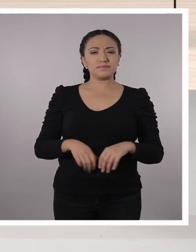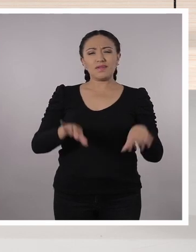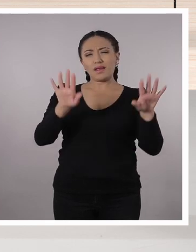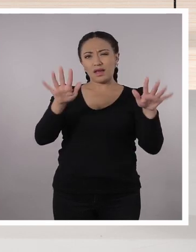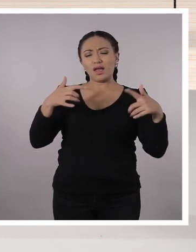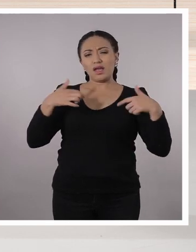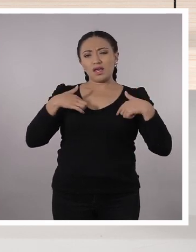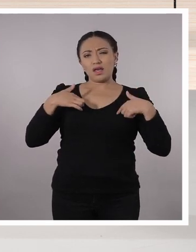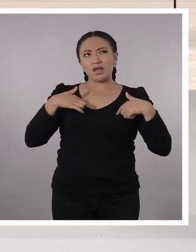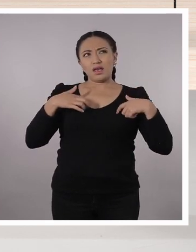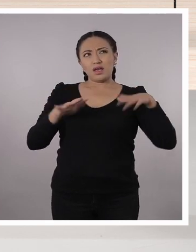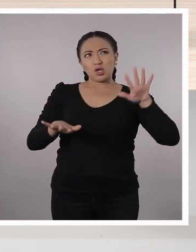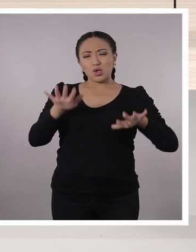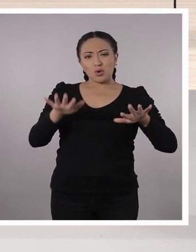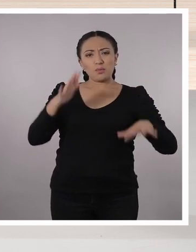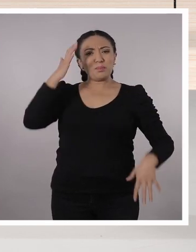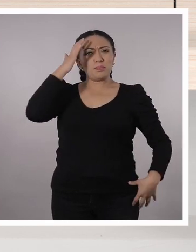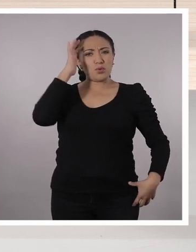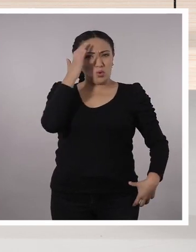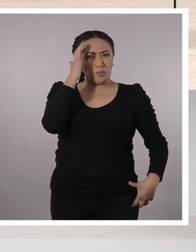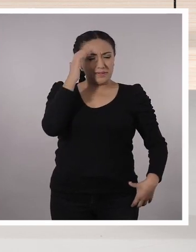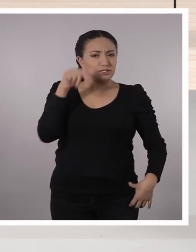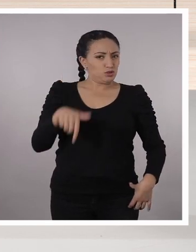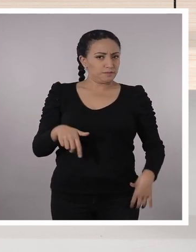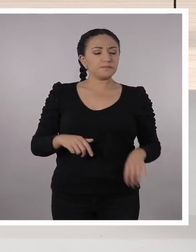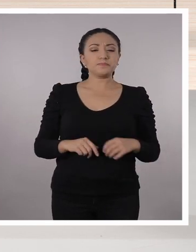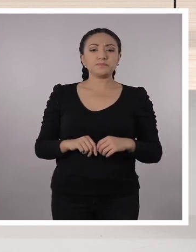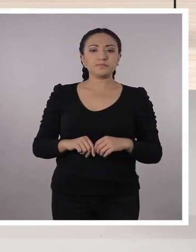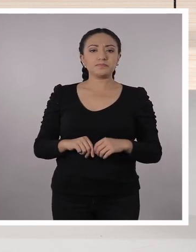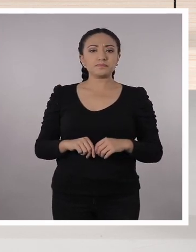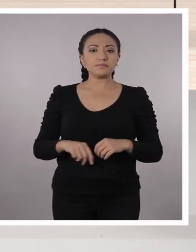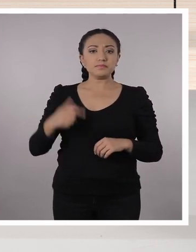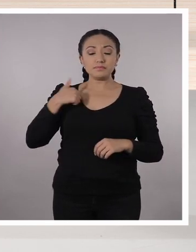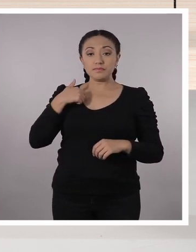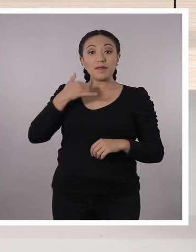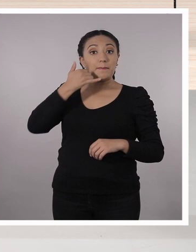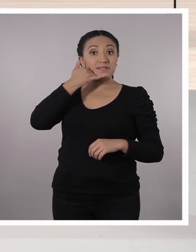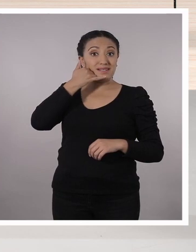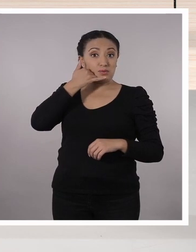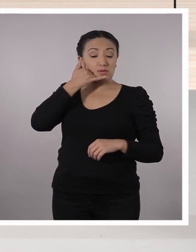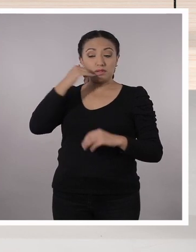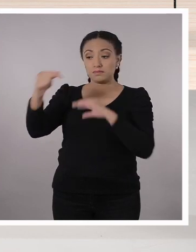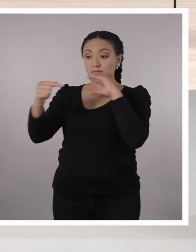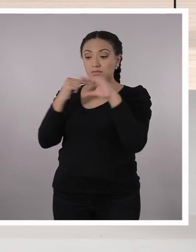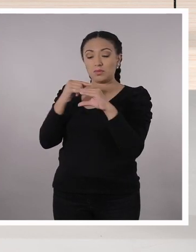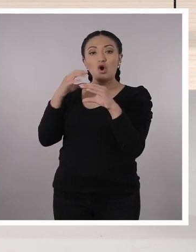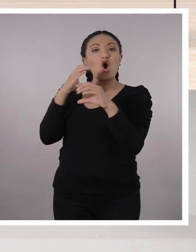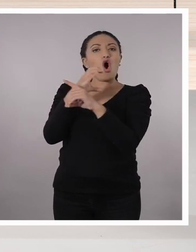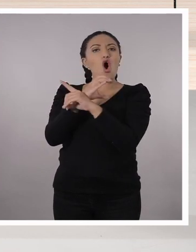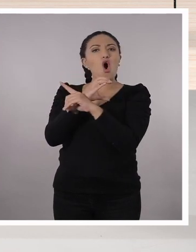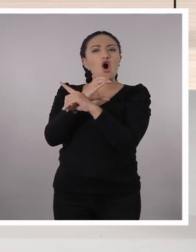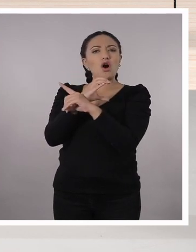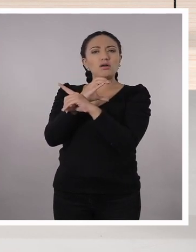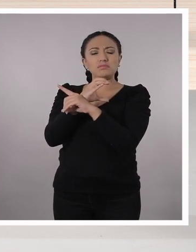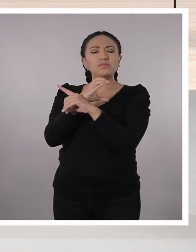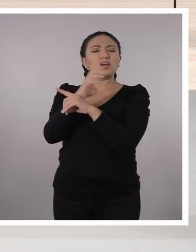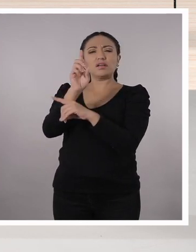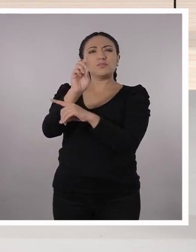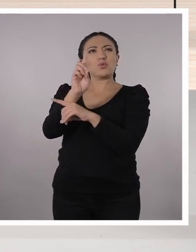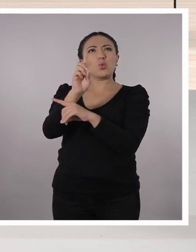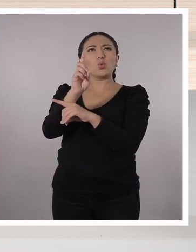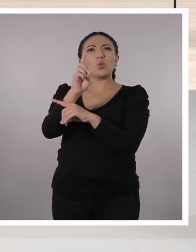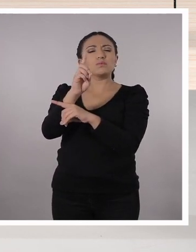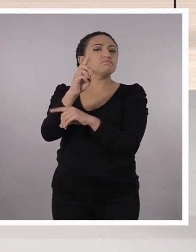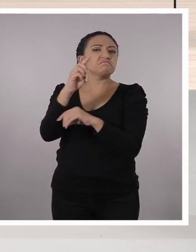estoy ahorita un poco más, no sé, preocupado. ¿Saben por qué? Me acaba de deslegar a mi celular un código para poder activar el